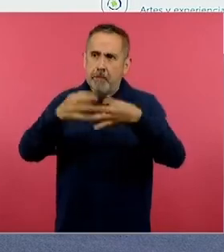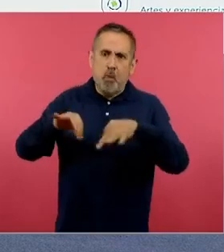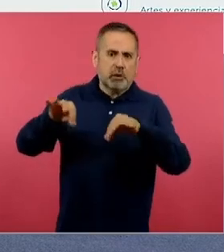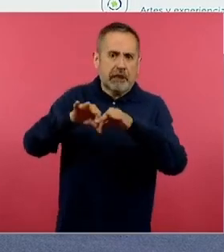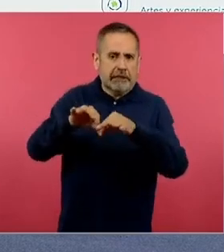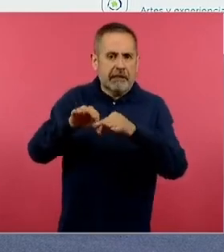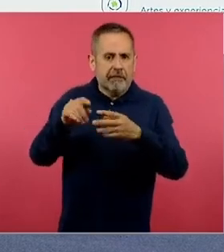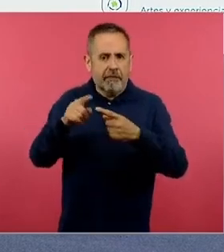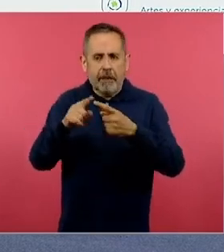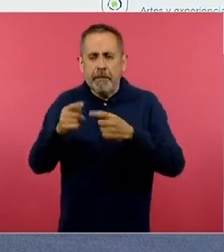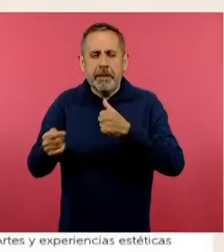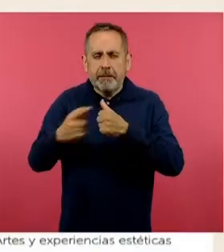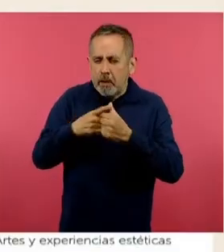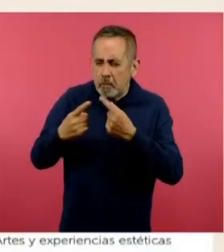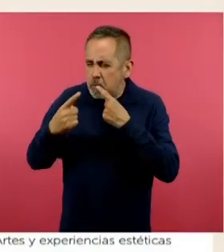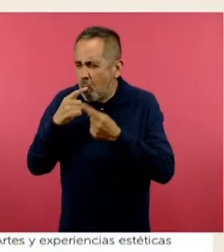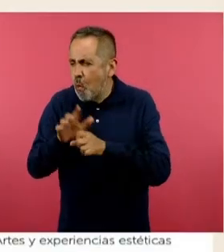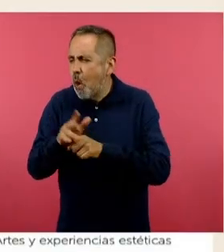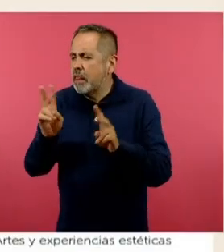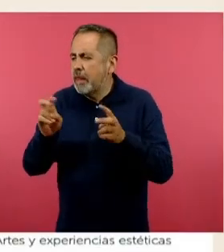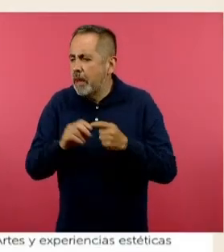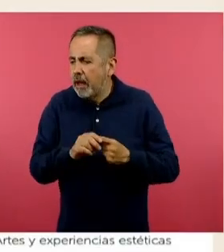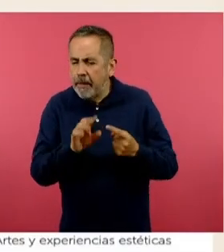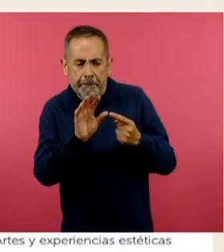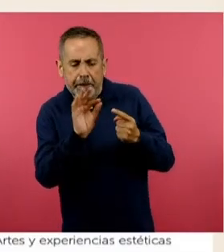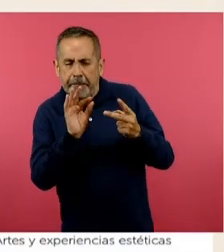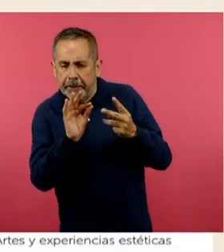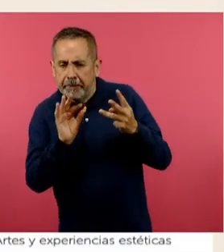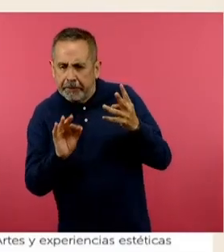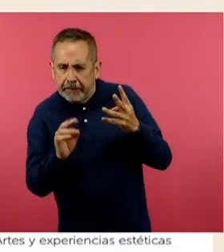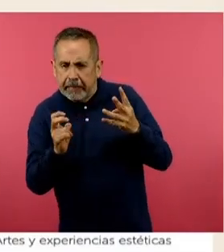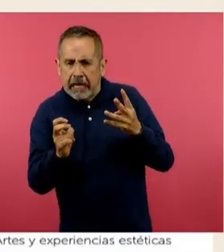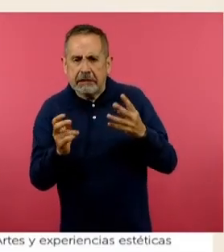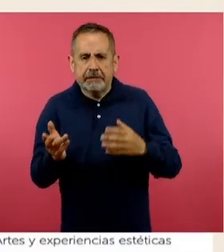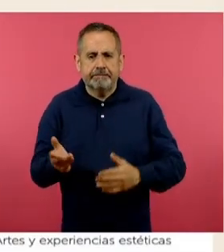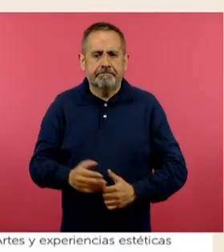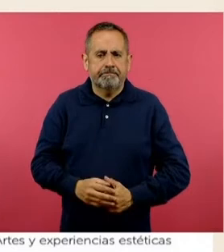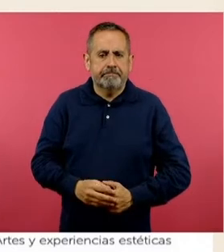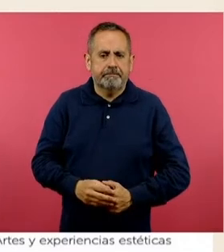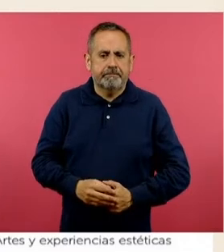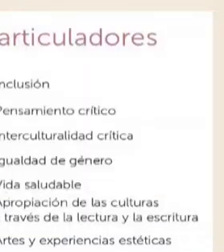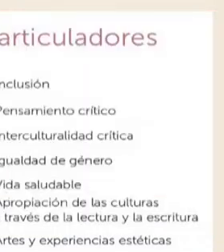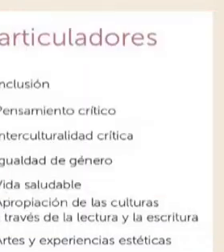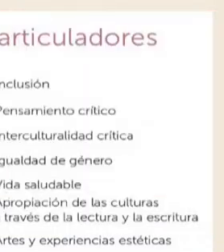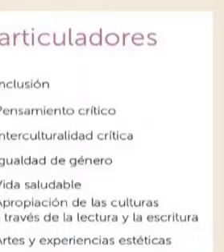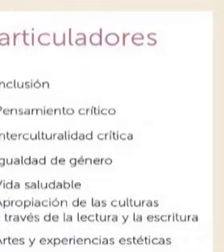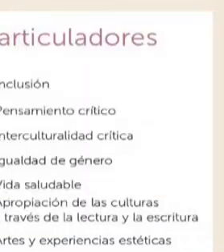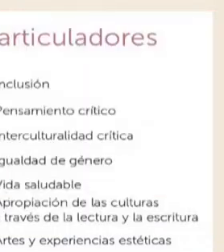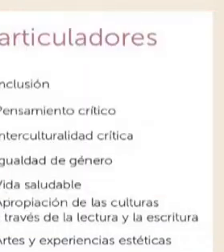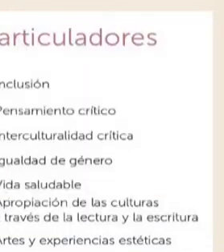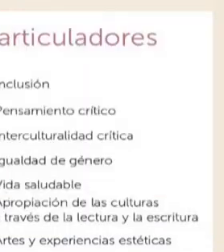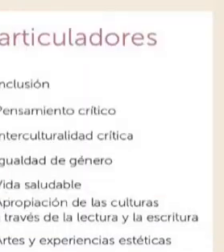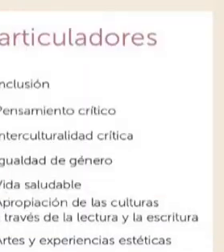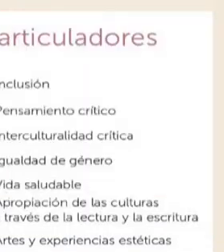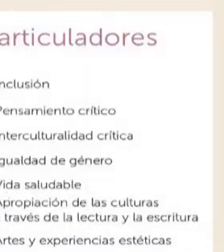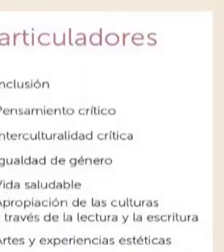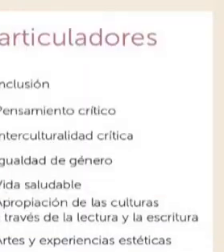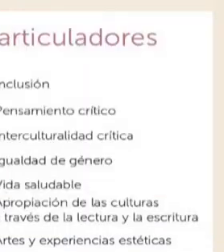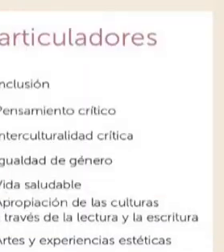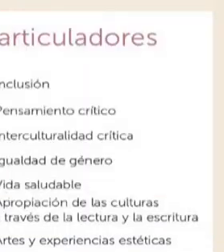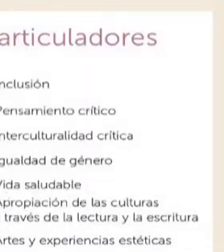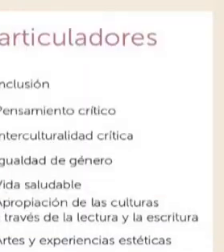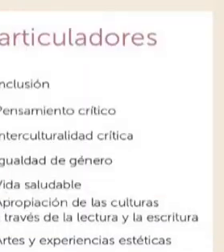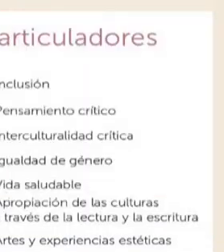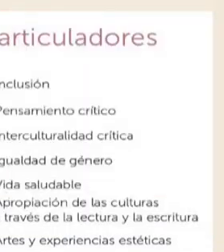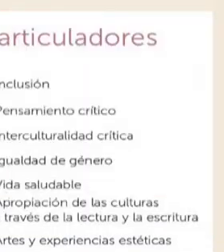A partir de un diagnóstico, vamos a identificar que aquí los que pueden participar son estudiantes, estudiantes,